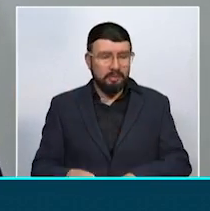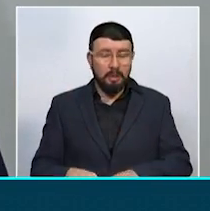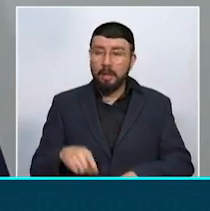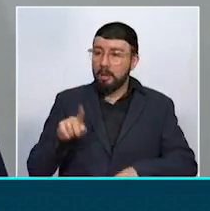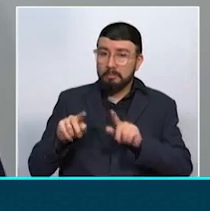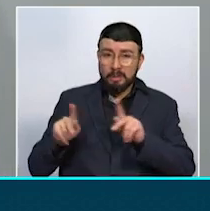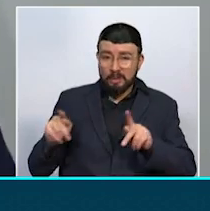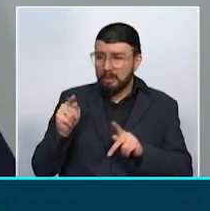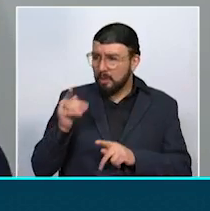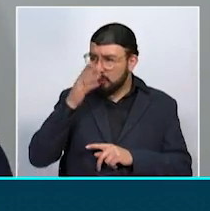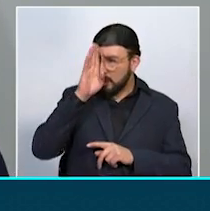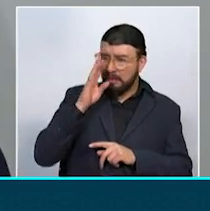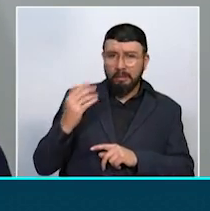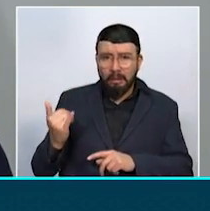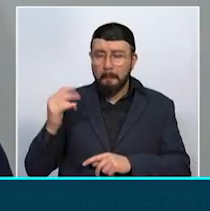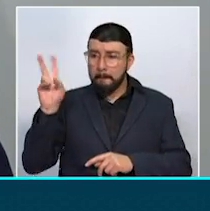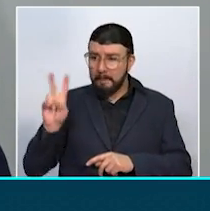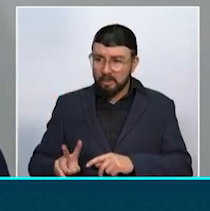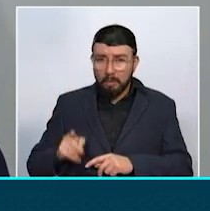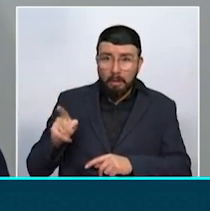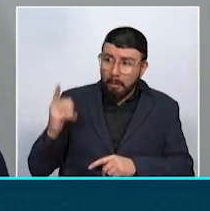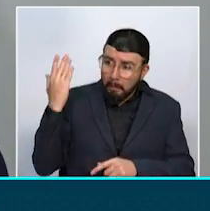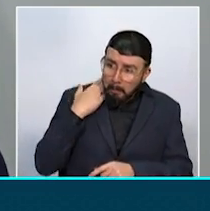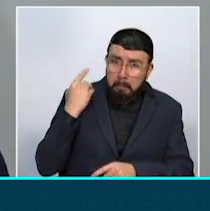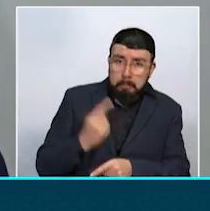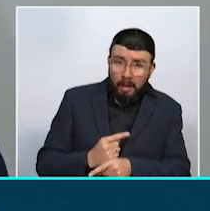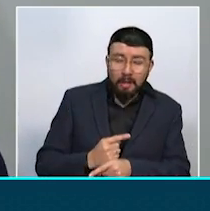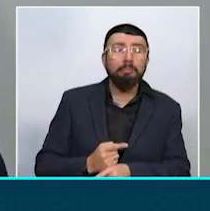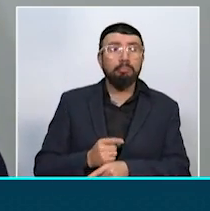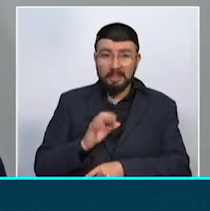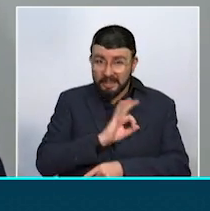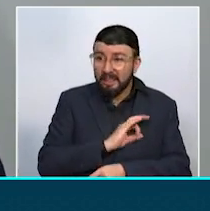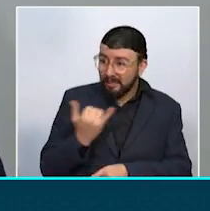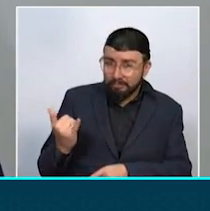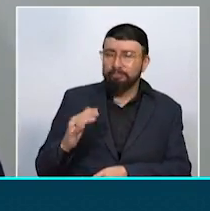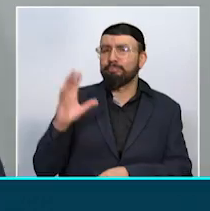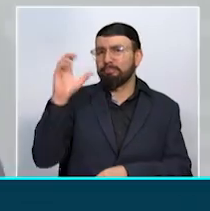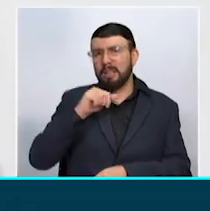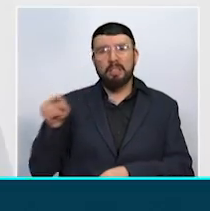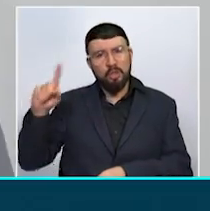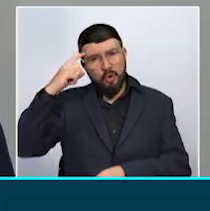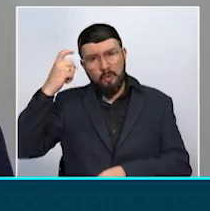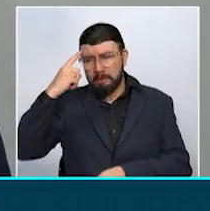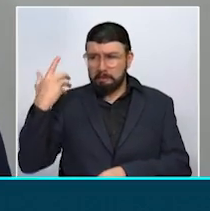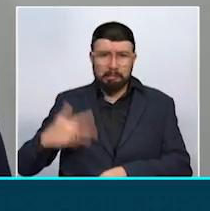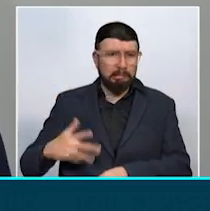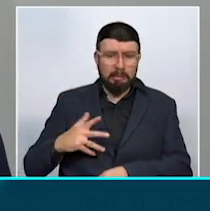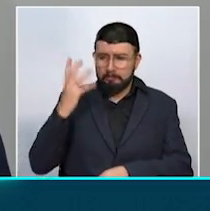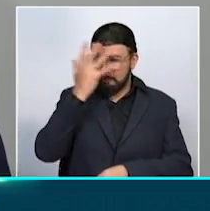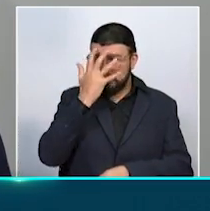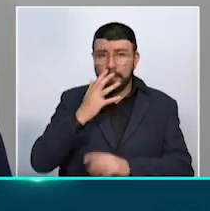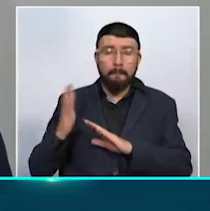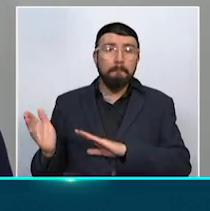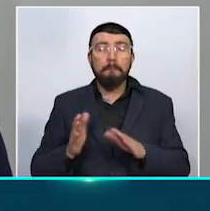de la tragedia de Venezuela, el sábado les debió quedar claro que allá hay un gobierno de barbarie. Las Fuerzas Armadas de